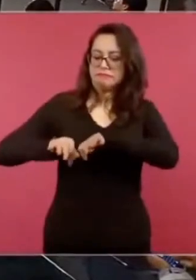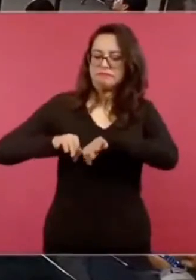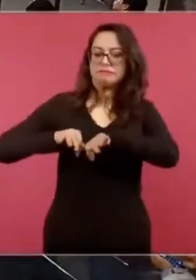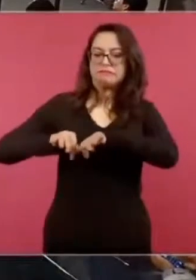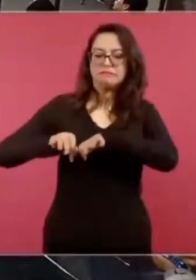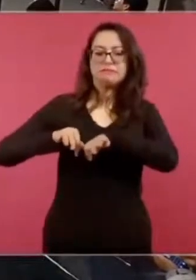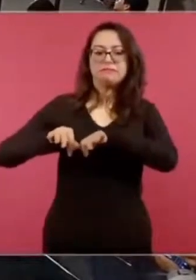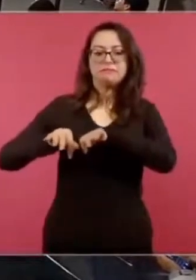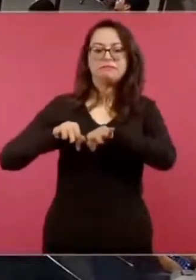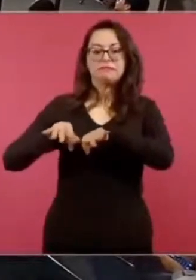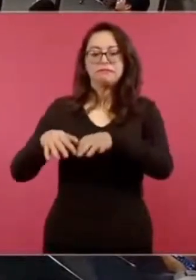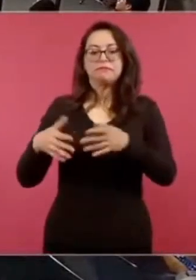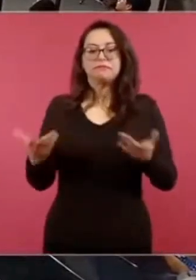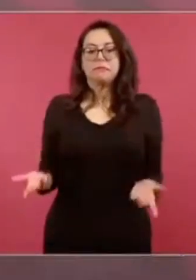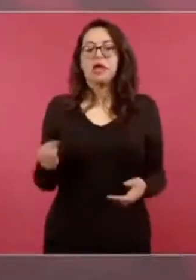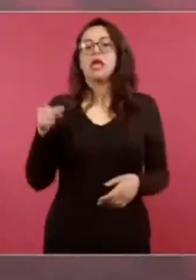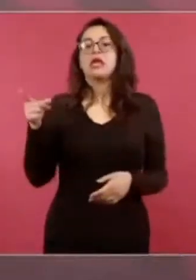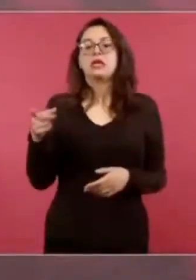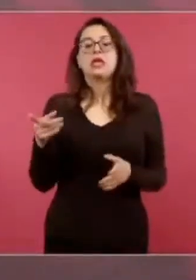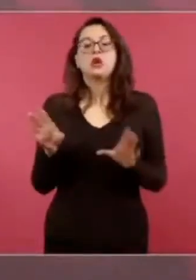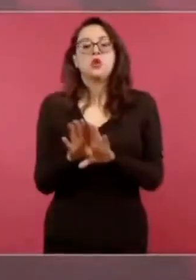¿O cuál es la segunda etapa?